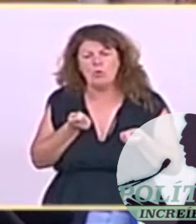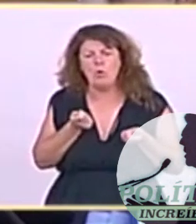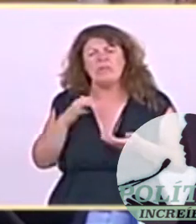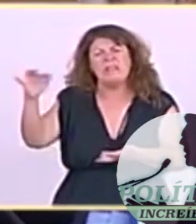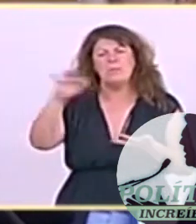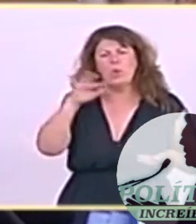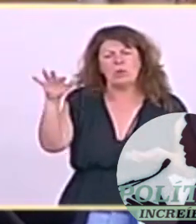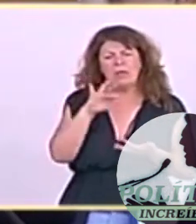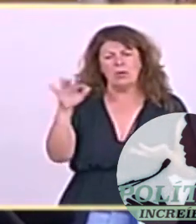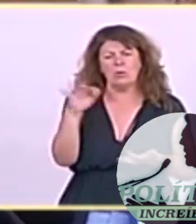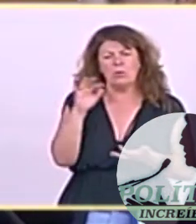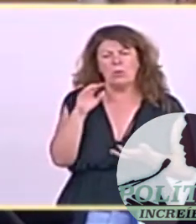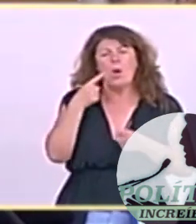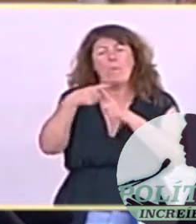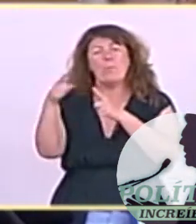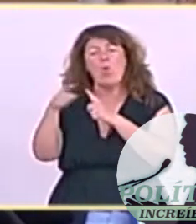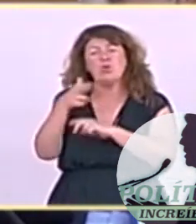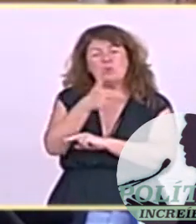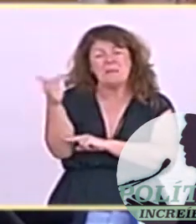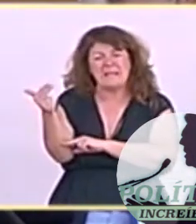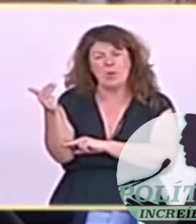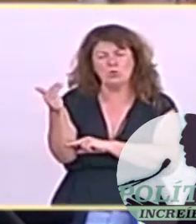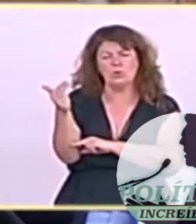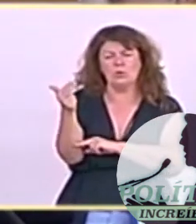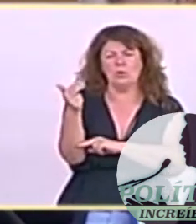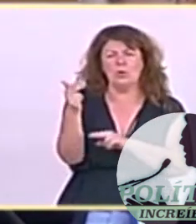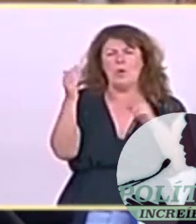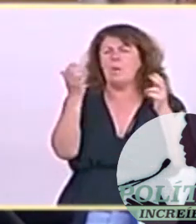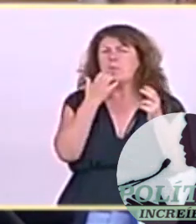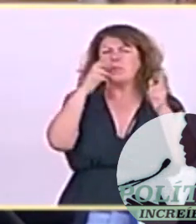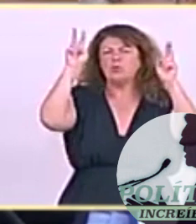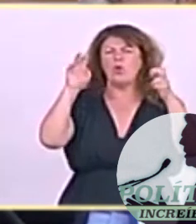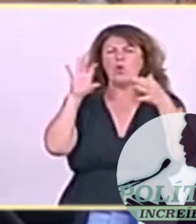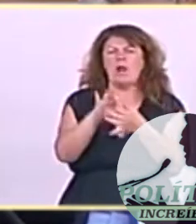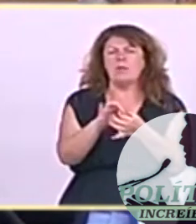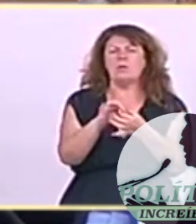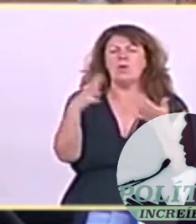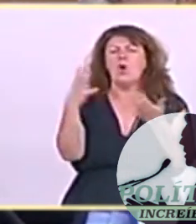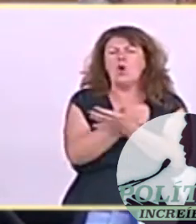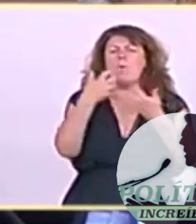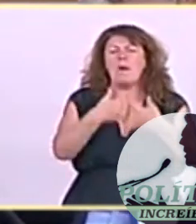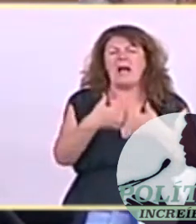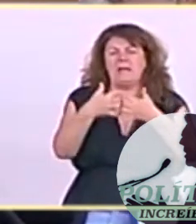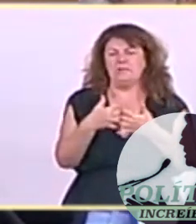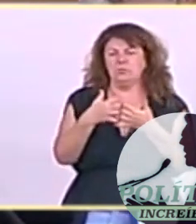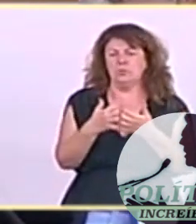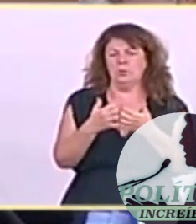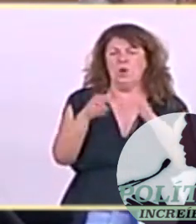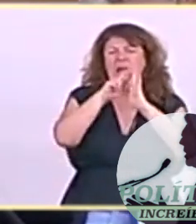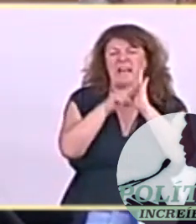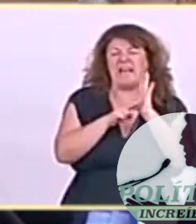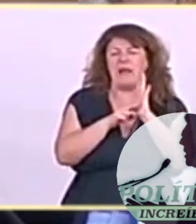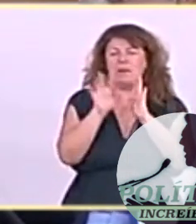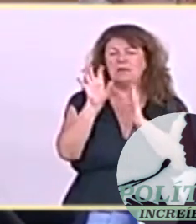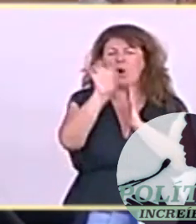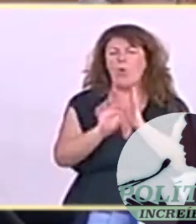todo lo que se refiere también en relación con los propios mecanismos, ahora el reglamento comunitario sitúa el control entre un 5 y un 15